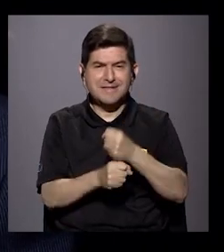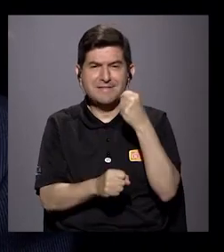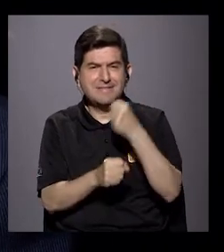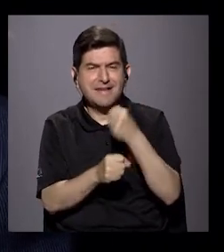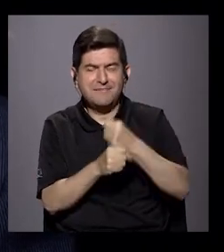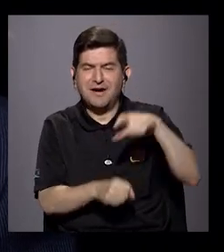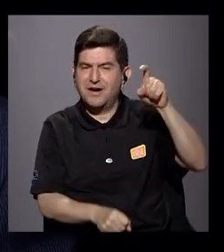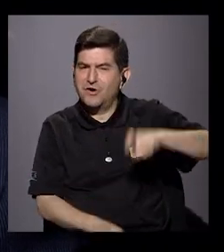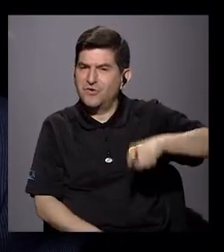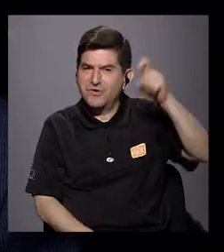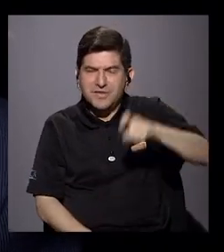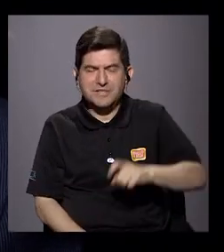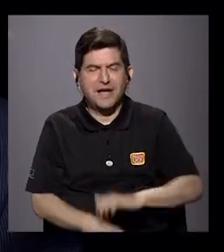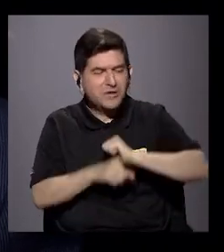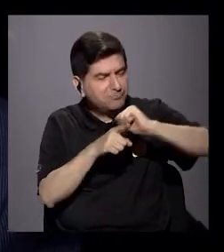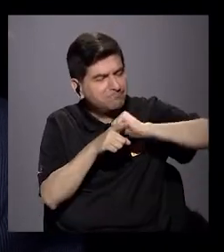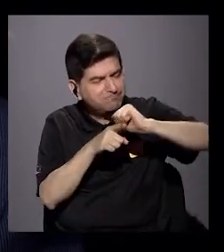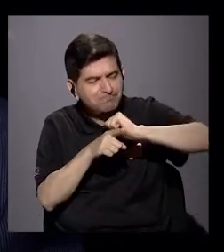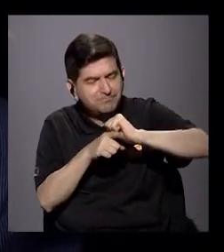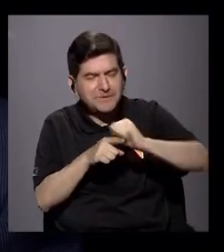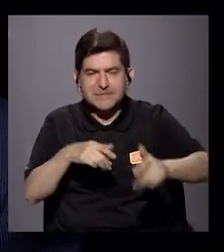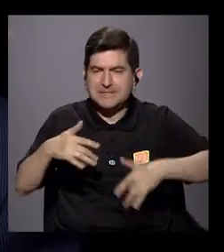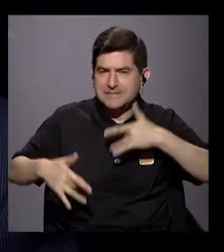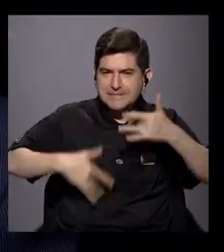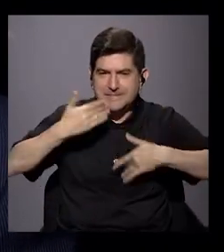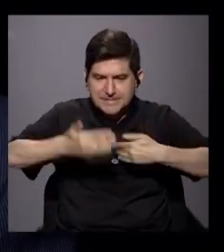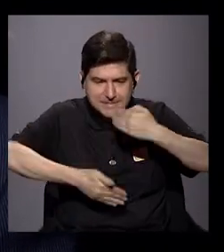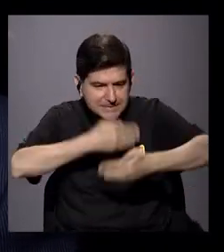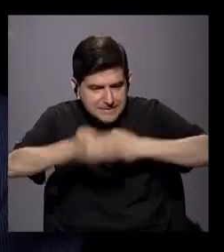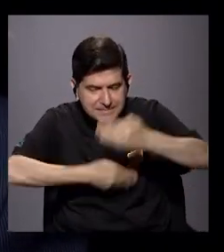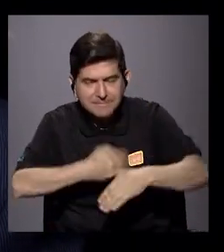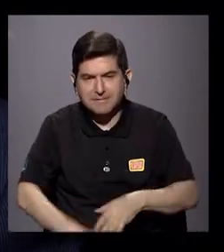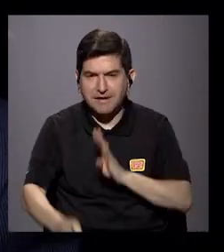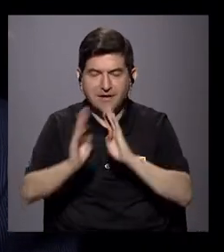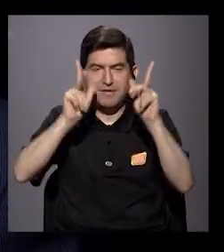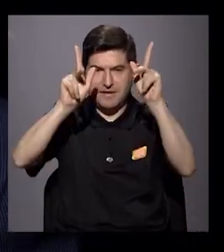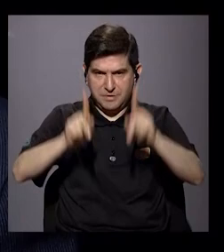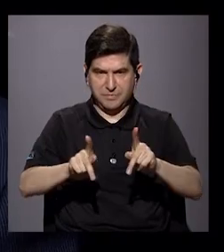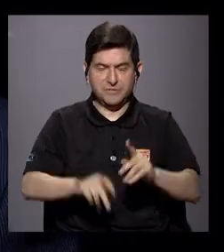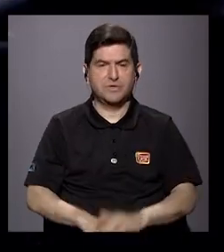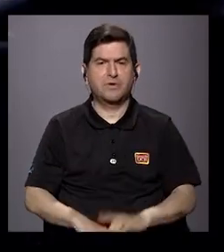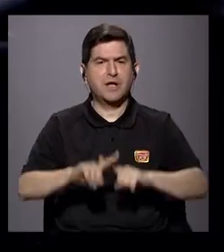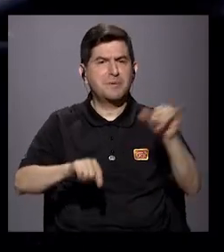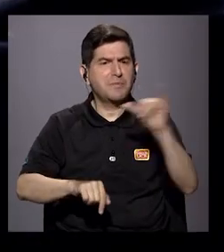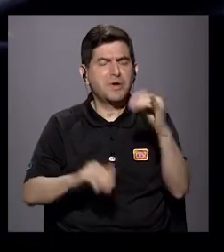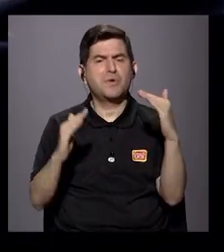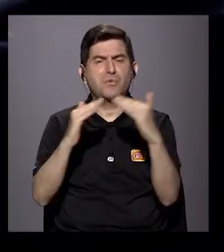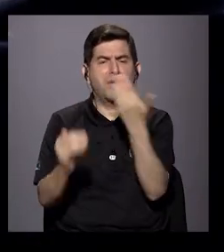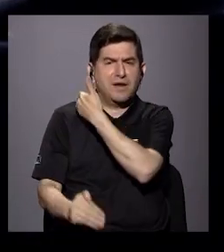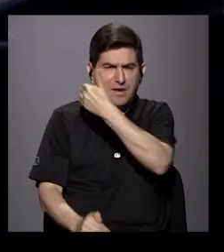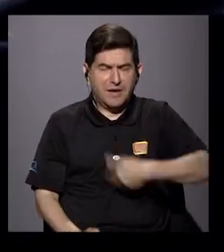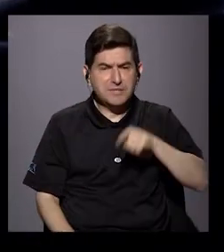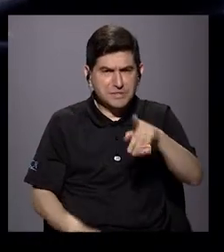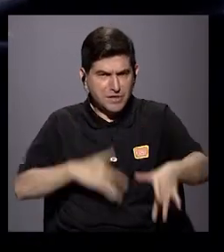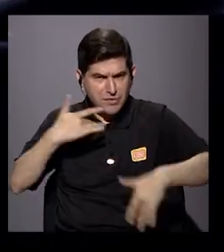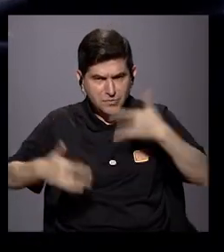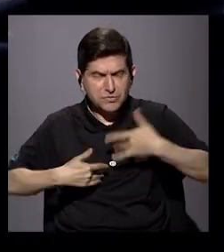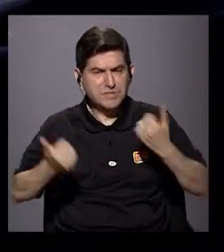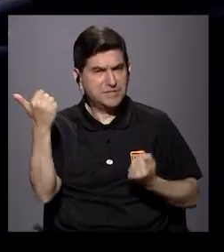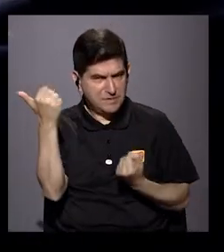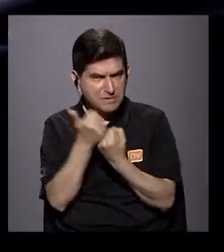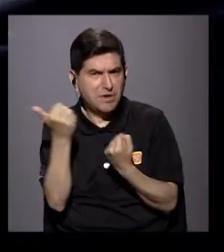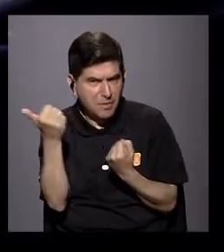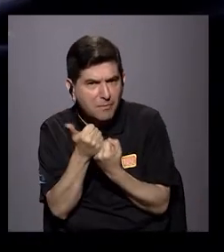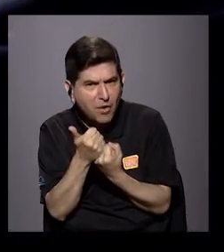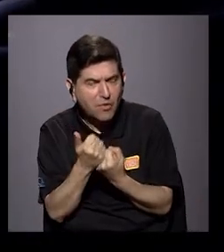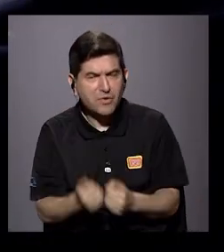necesariamente de capacitación y sensibilización. Es decir, estamos hablando de personas. Pero en la misma Casa Presidencial usted sí siente ese respaldo